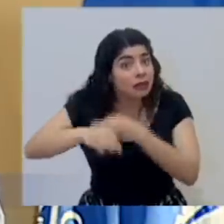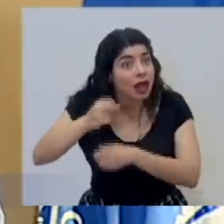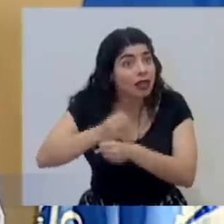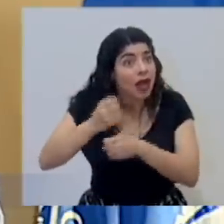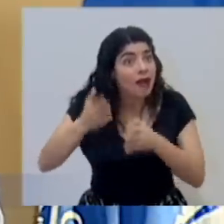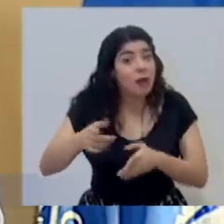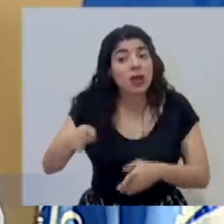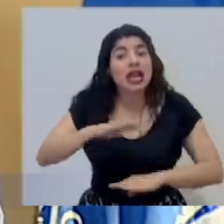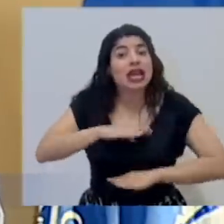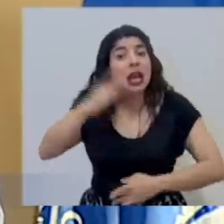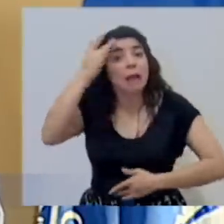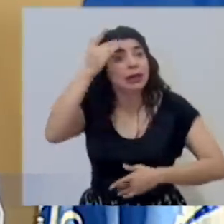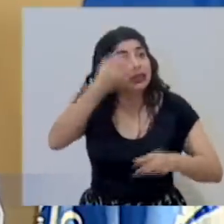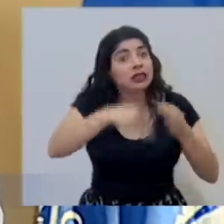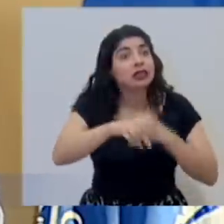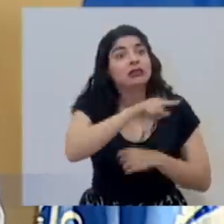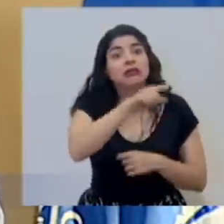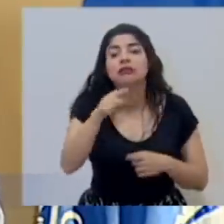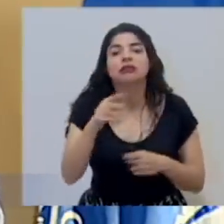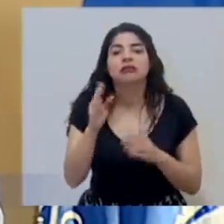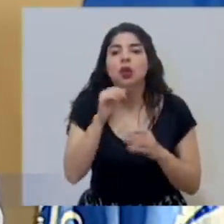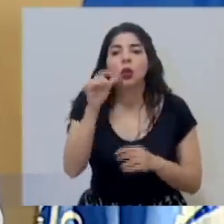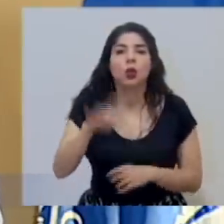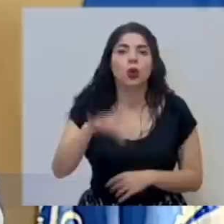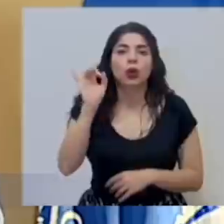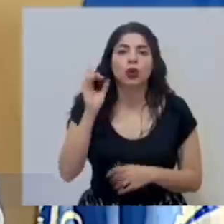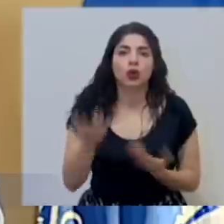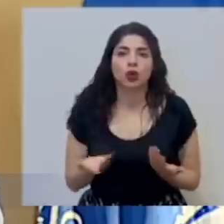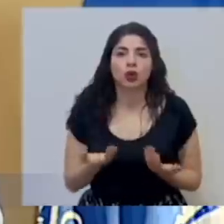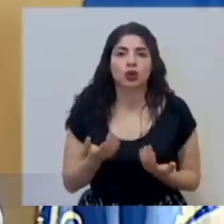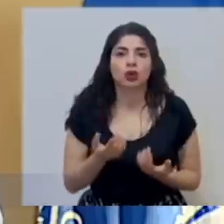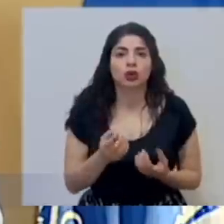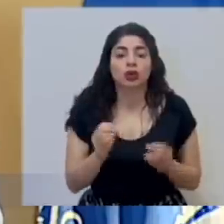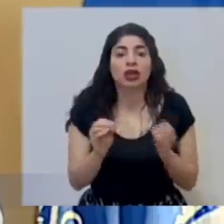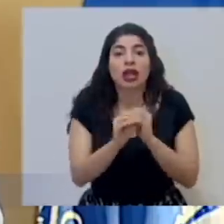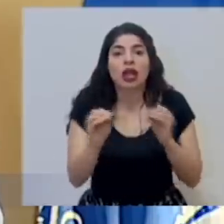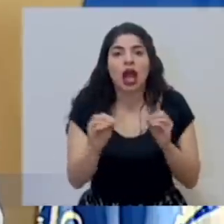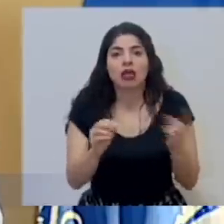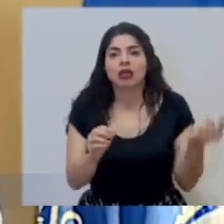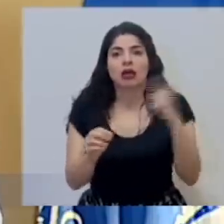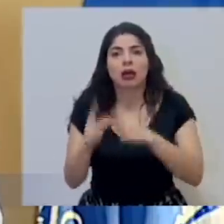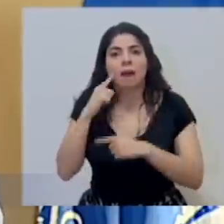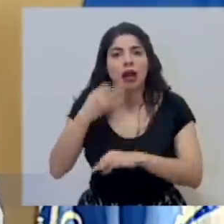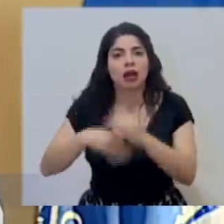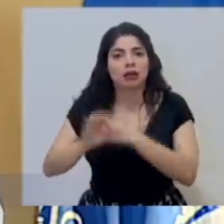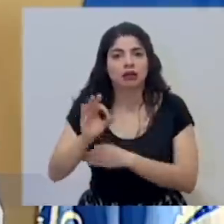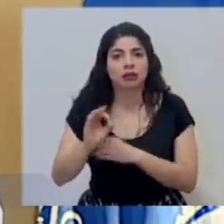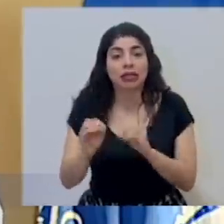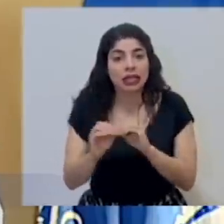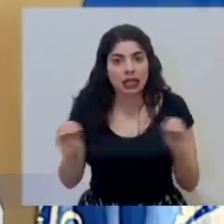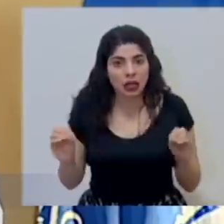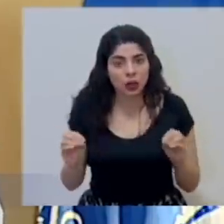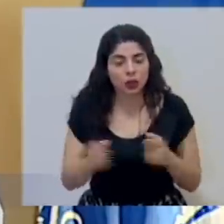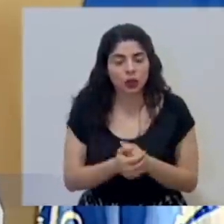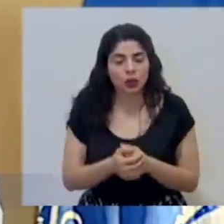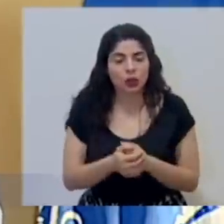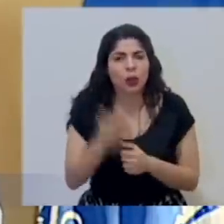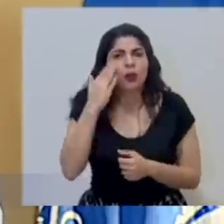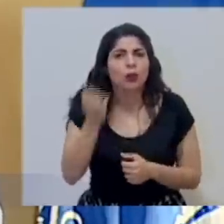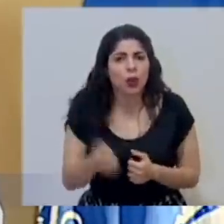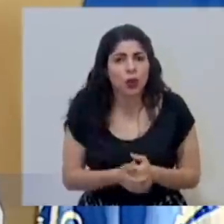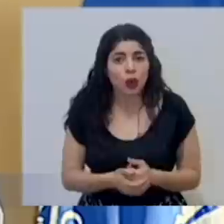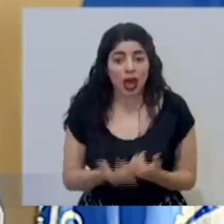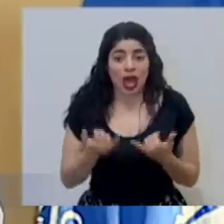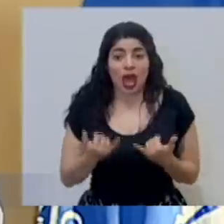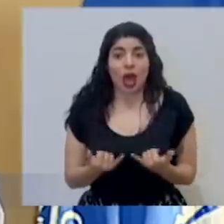personal que se ha incapacitado y no encontraron quién pudiera cubrir ese turno. Y es porque